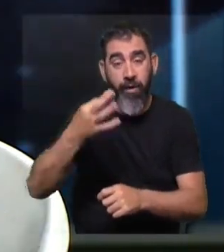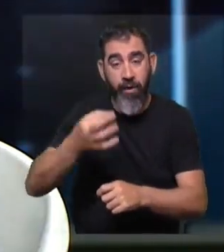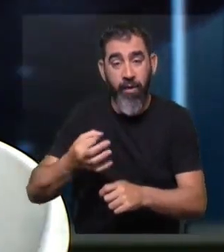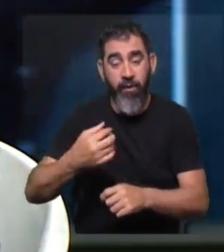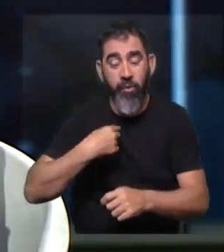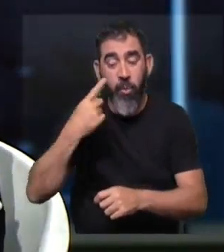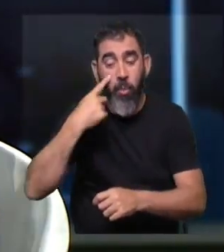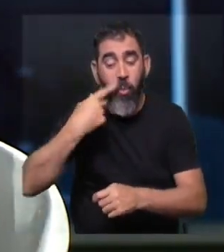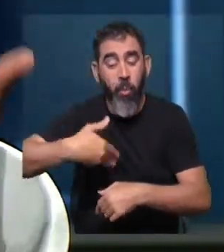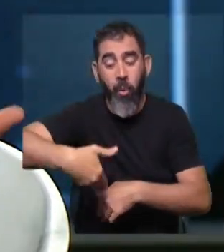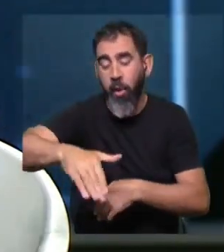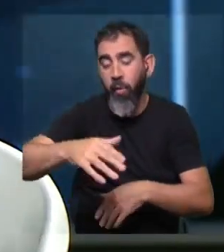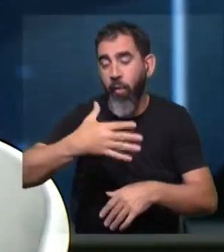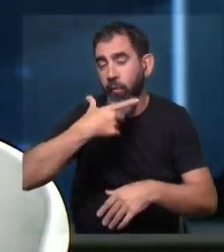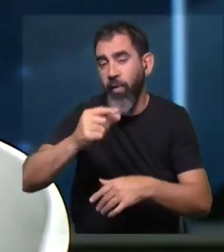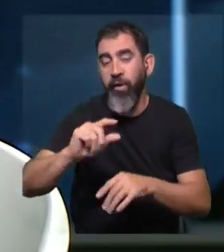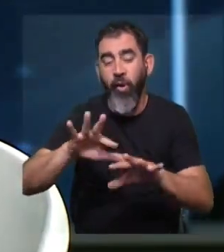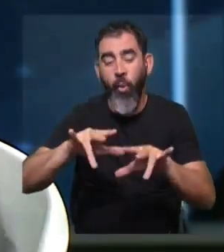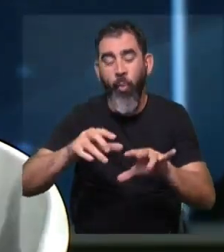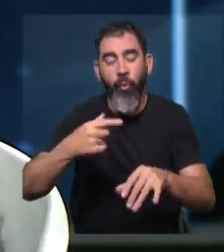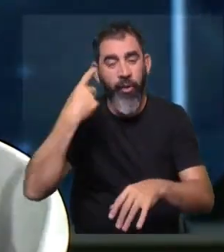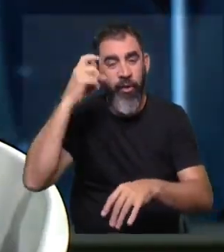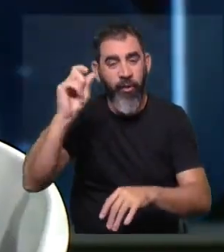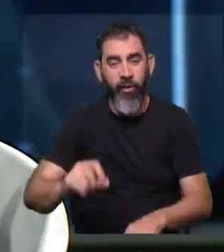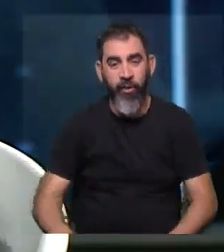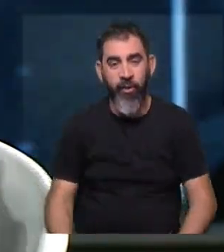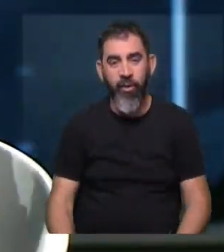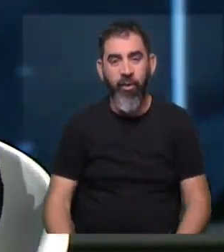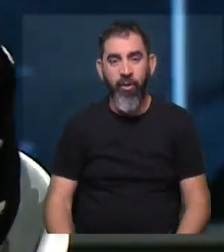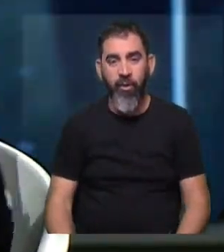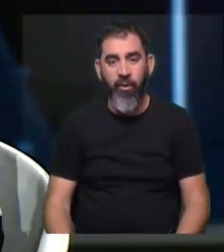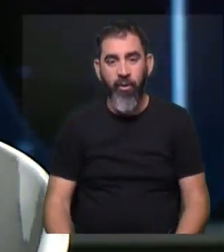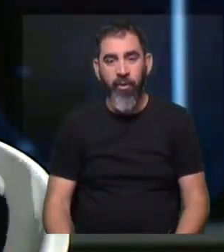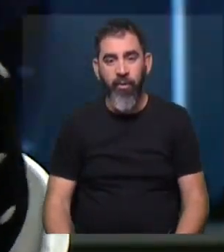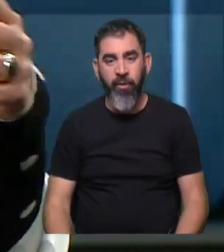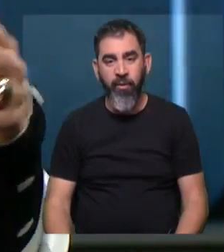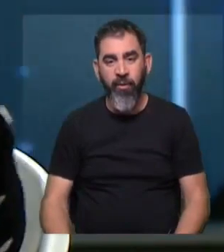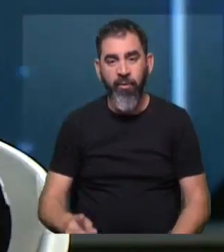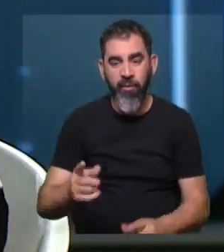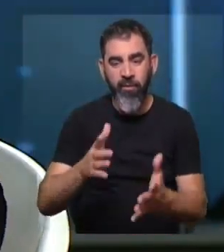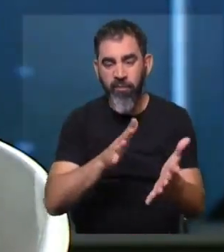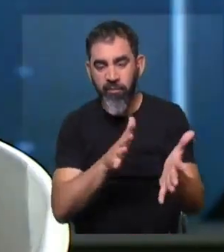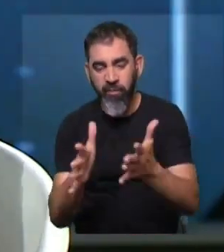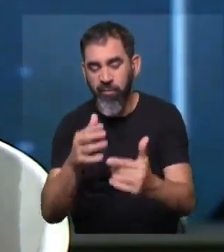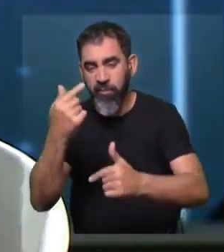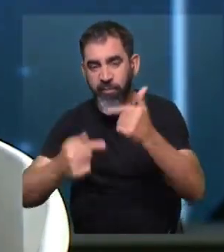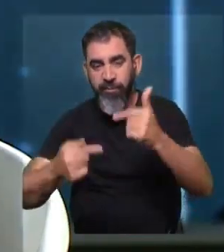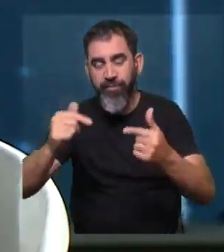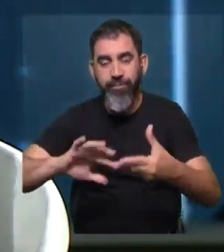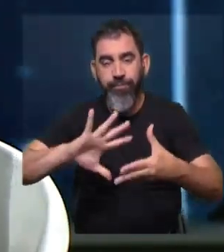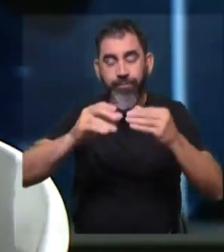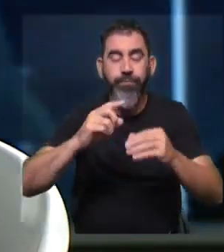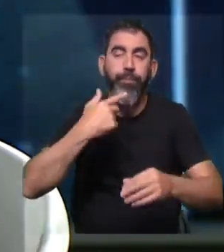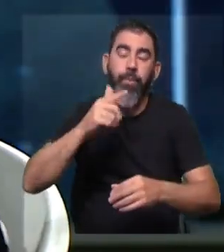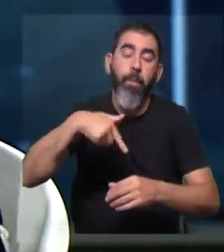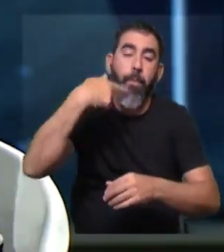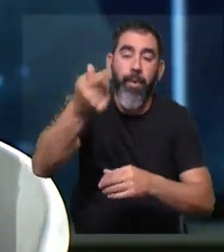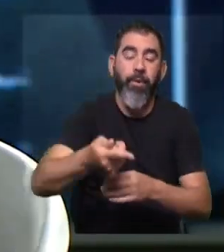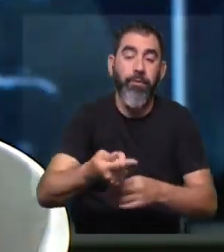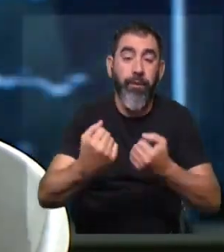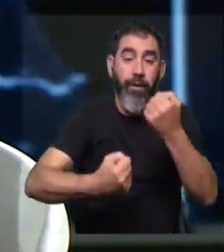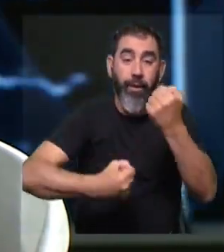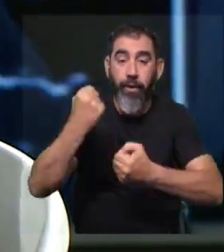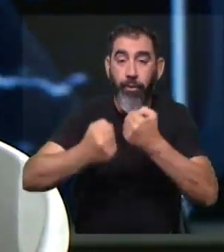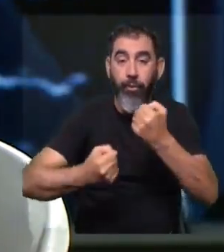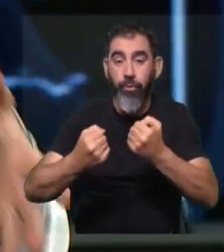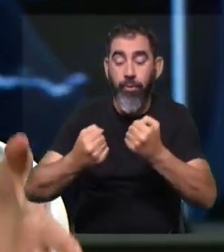probando nada, sino que es todo computacional. Y de esa manera, irnos derivando hacia, bueno, el día de mañana, si en la industria se va